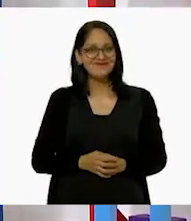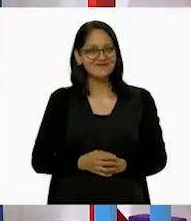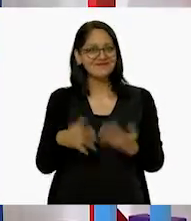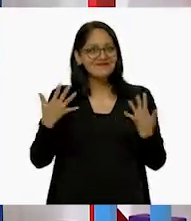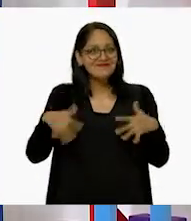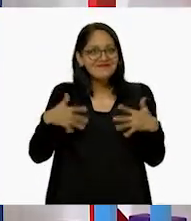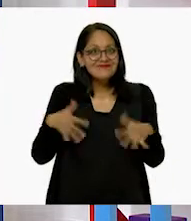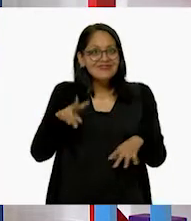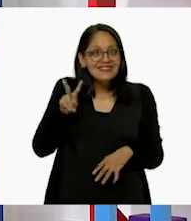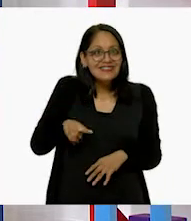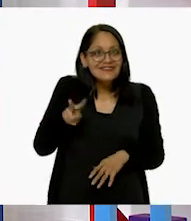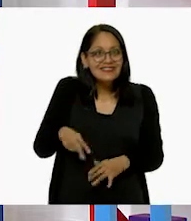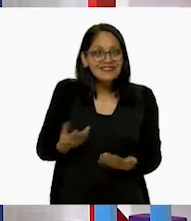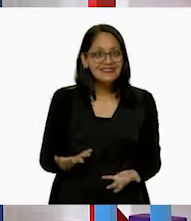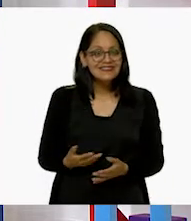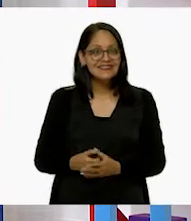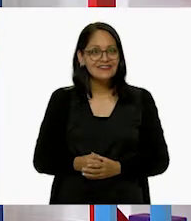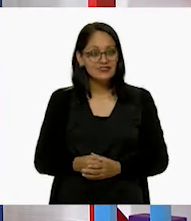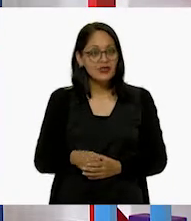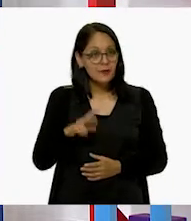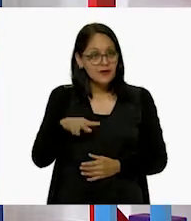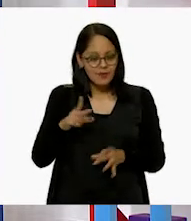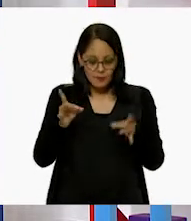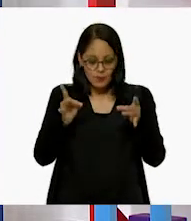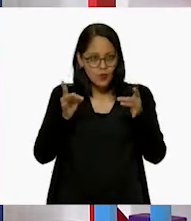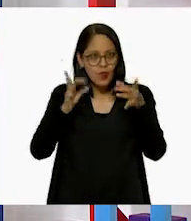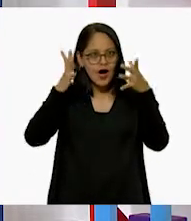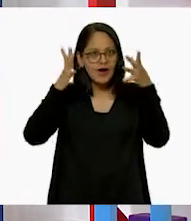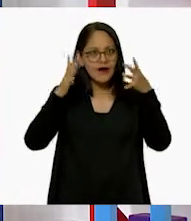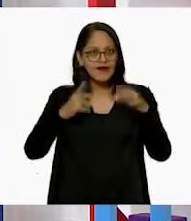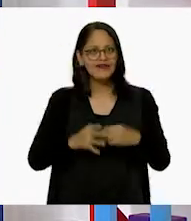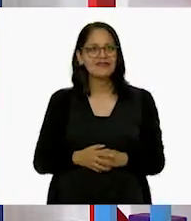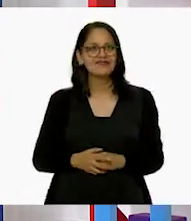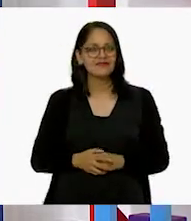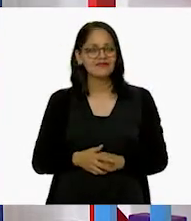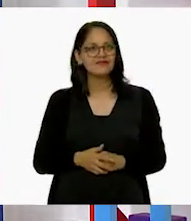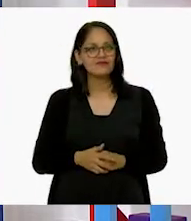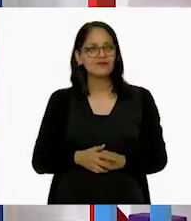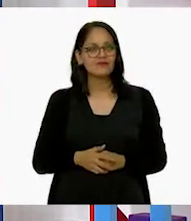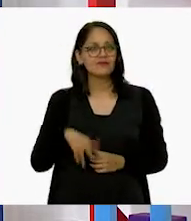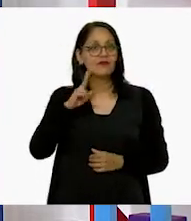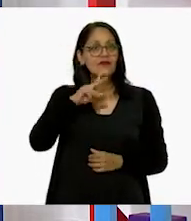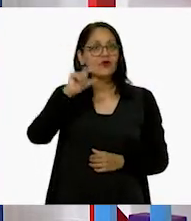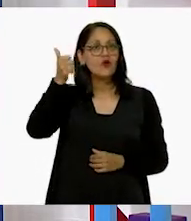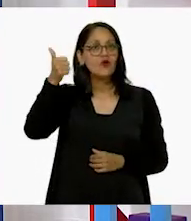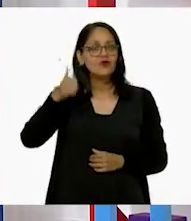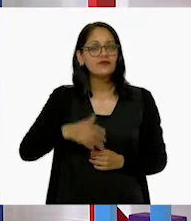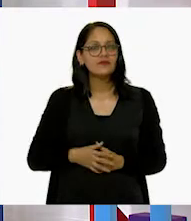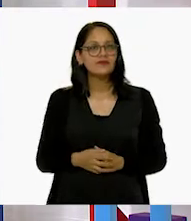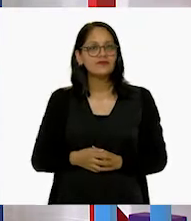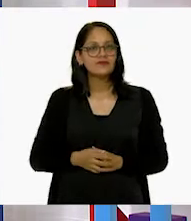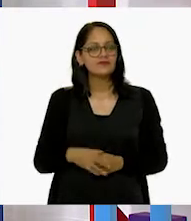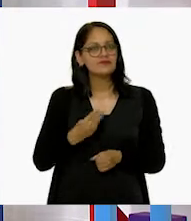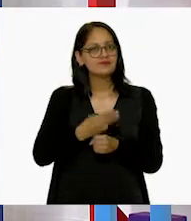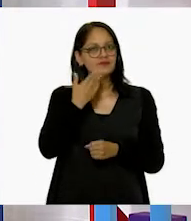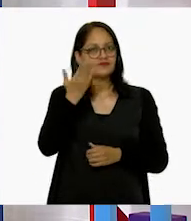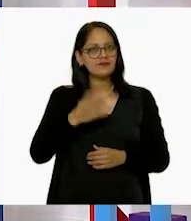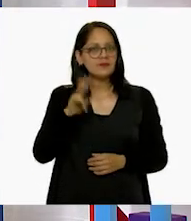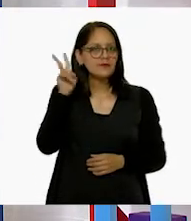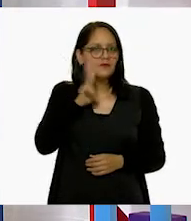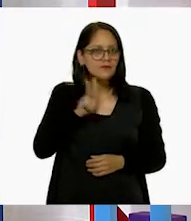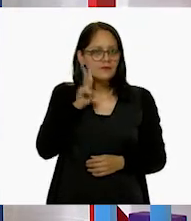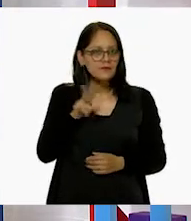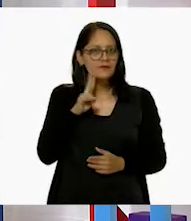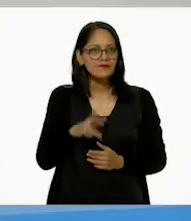funcionando, de verdad. Sí. juro que es de verdad, es magia. A ver, ¿otro, otro? ¿Otro? A ver, muy bien. Vamos a